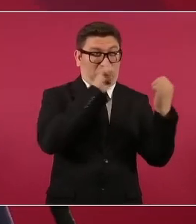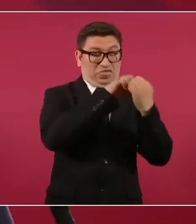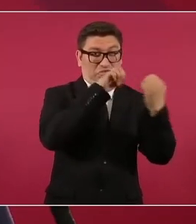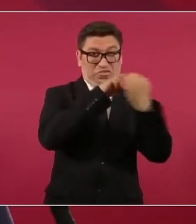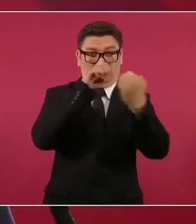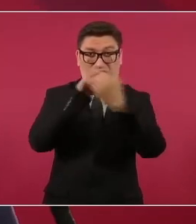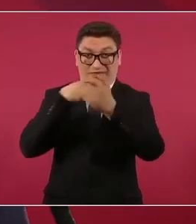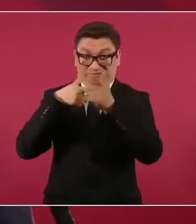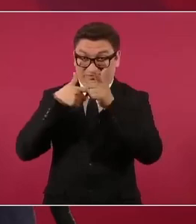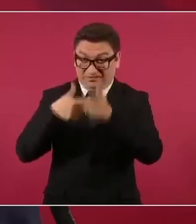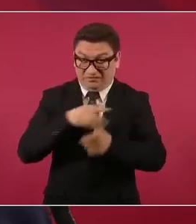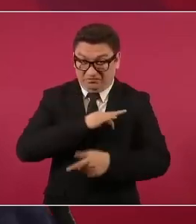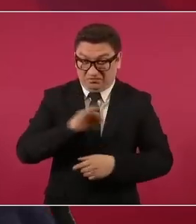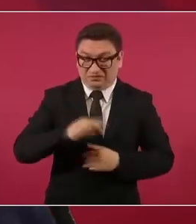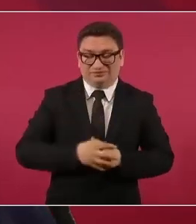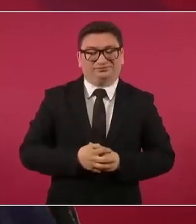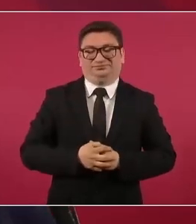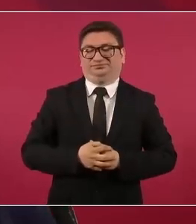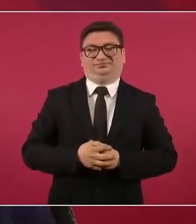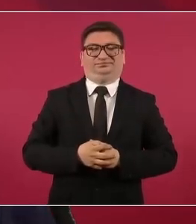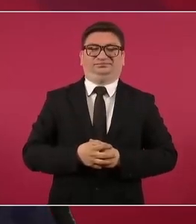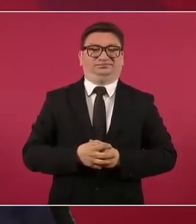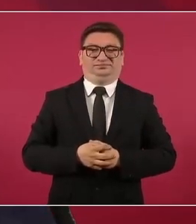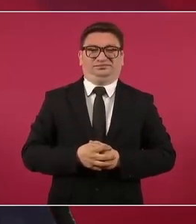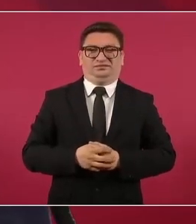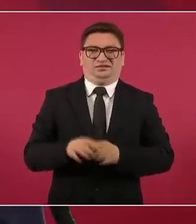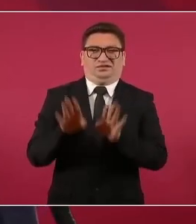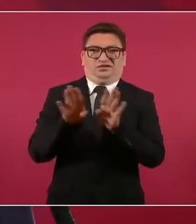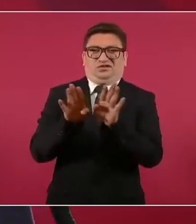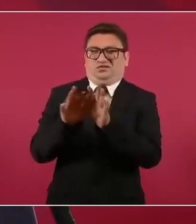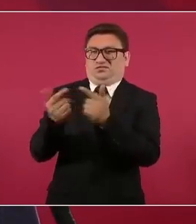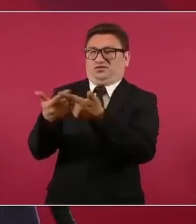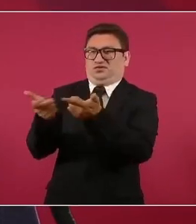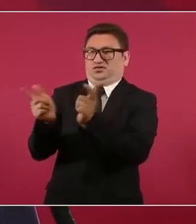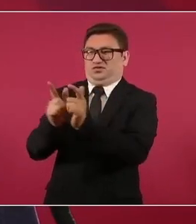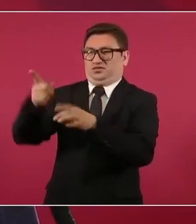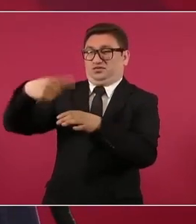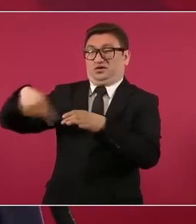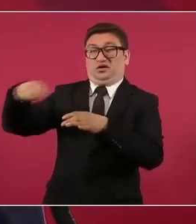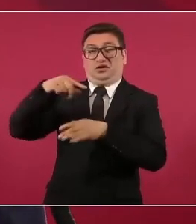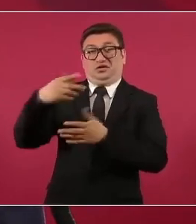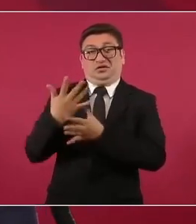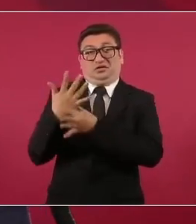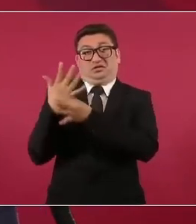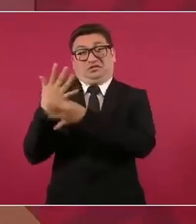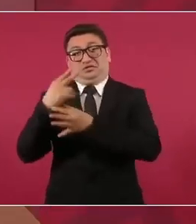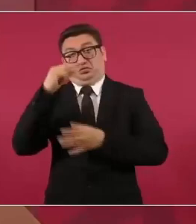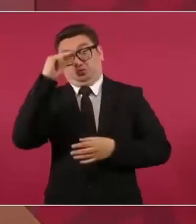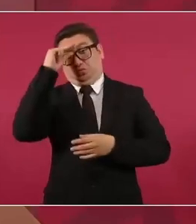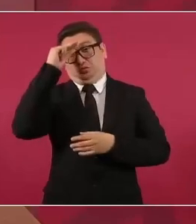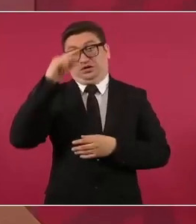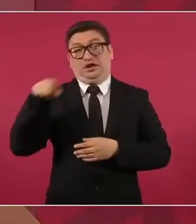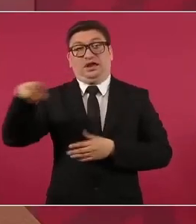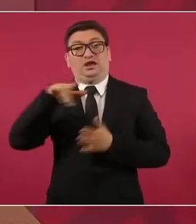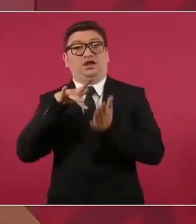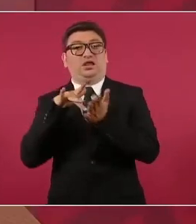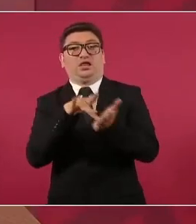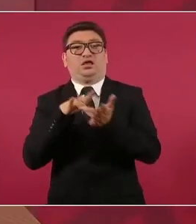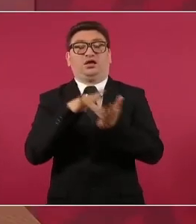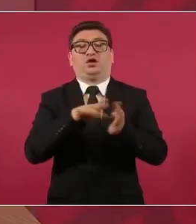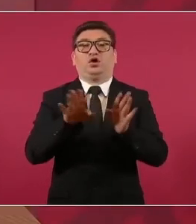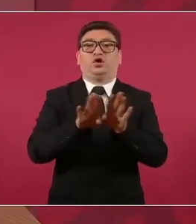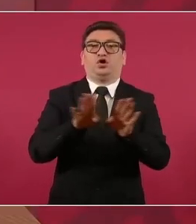¿Cómo estos intelectuales orgánicos que avalaron el fraude electoral